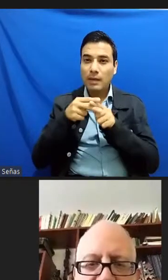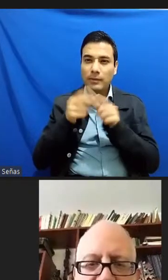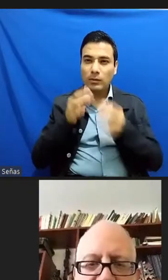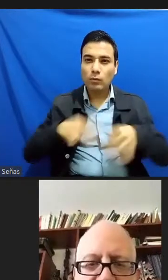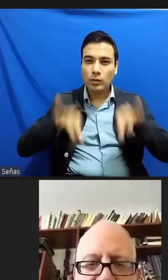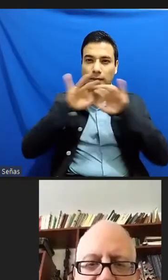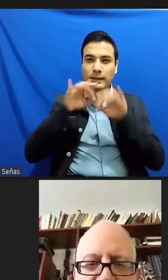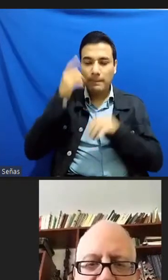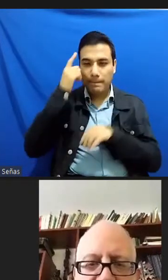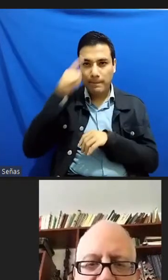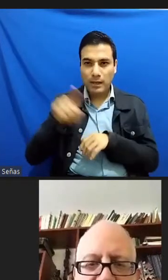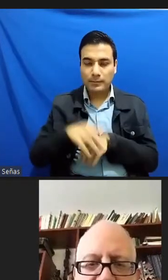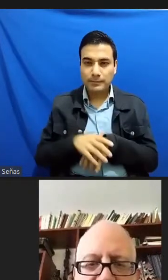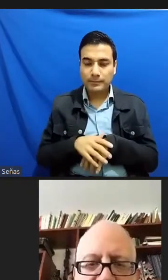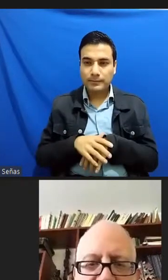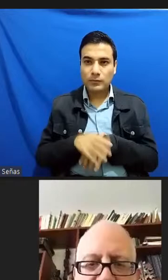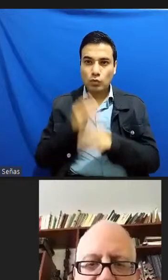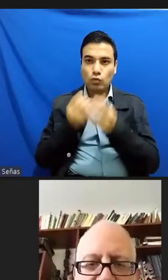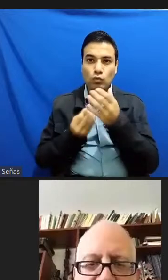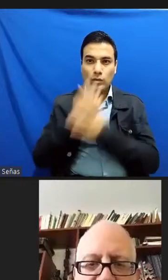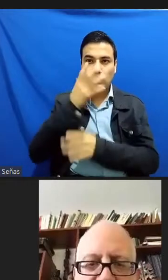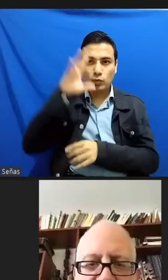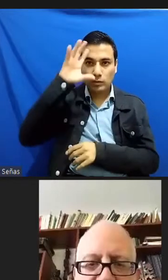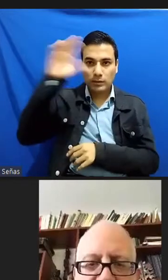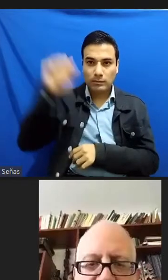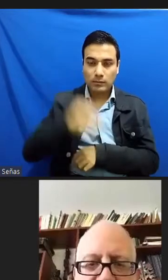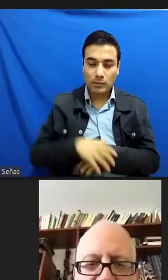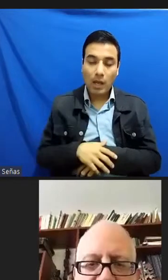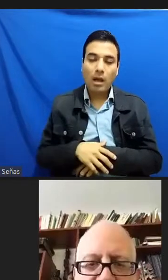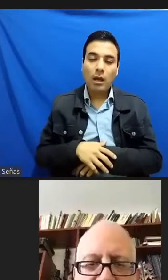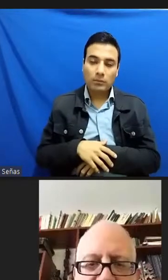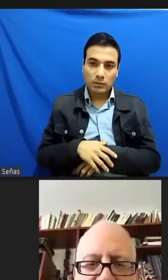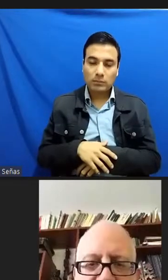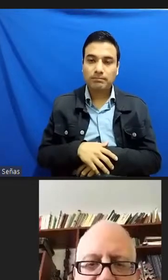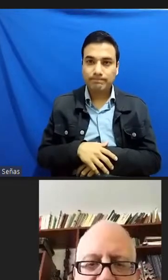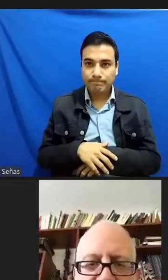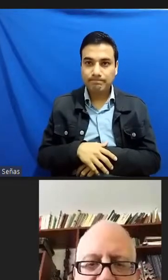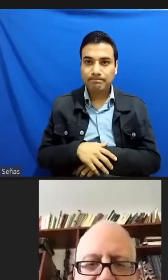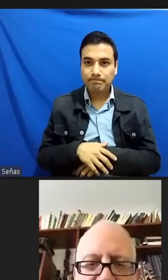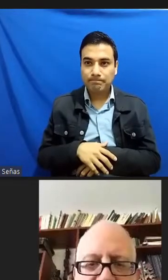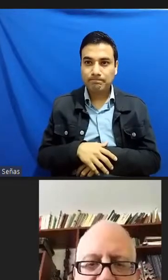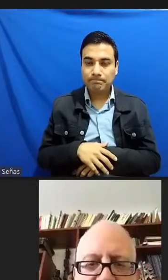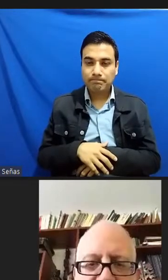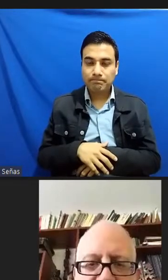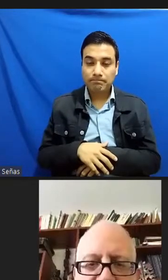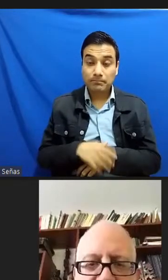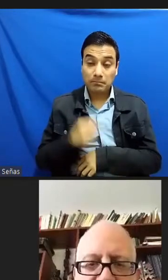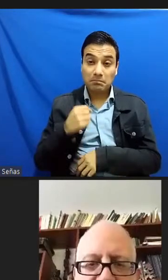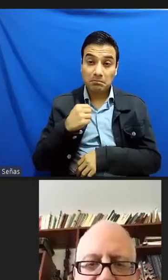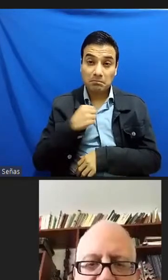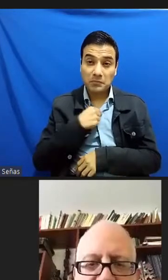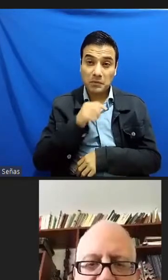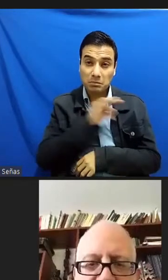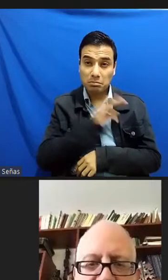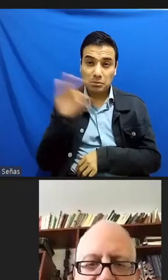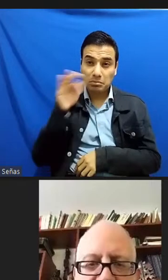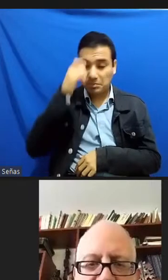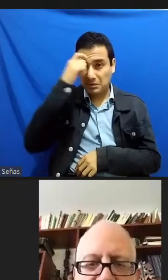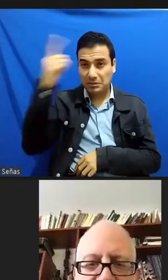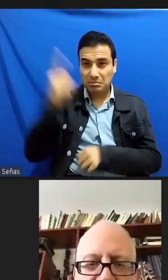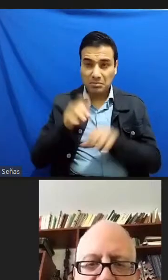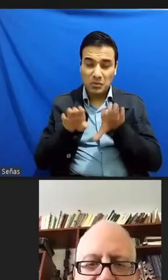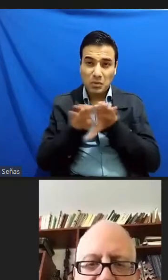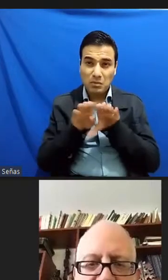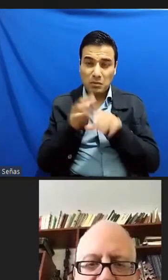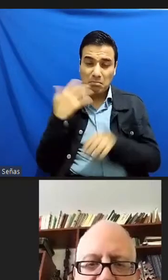crear nuevos conceptos bueno yo podría crear también escribiendo a